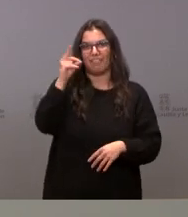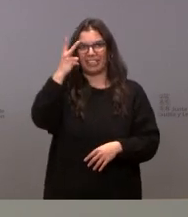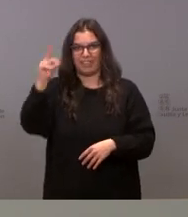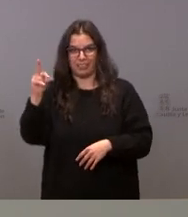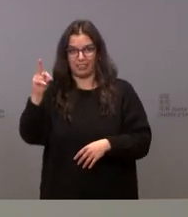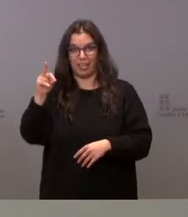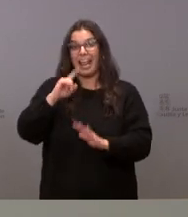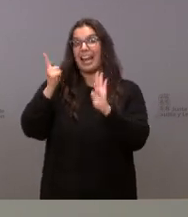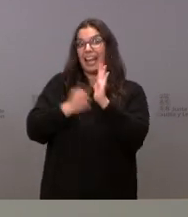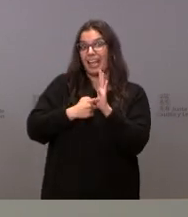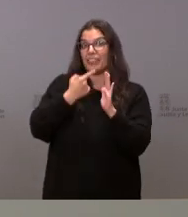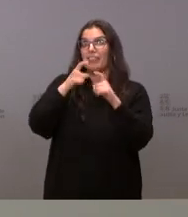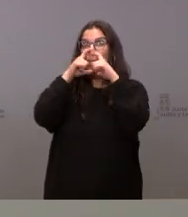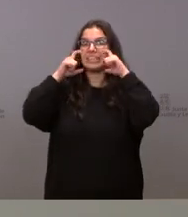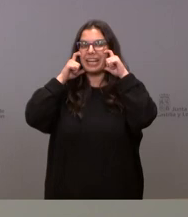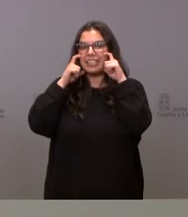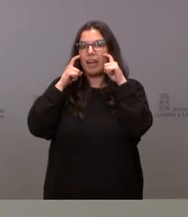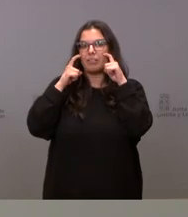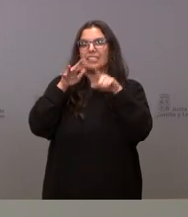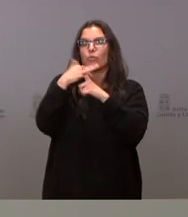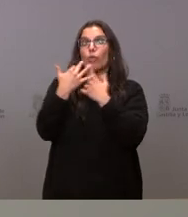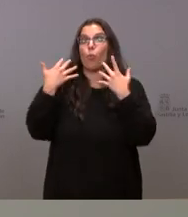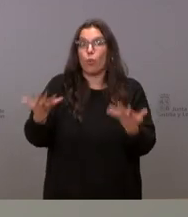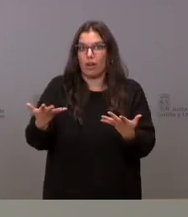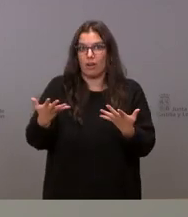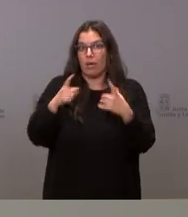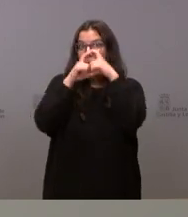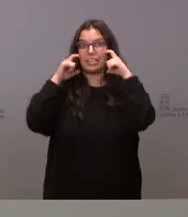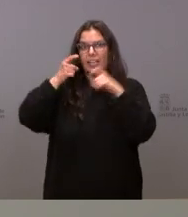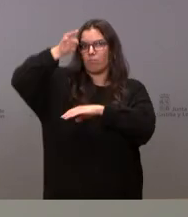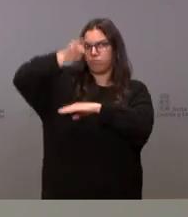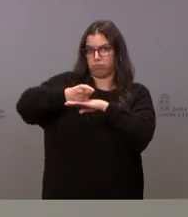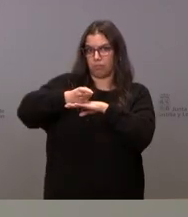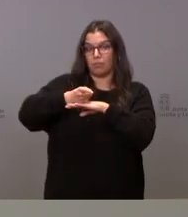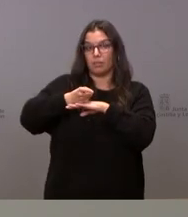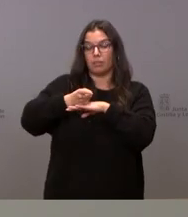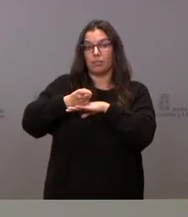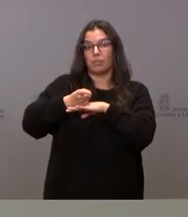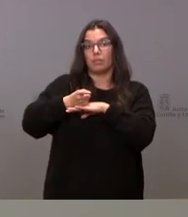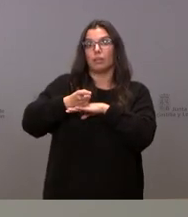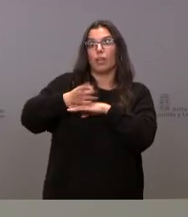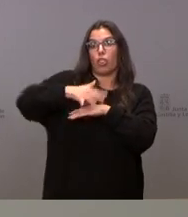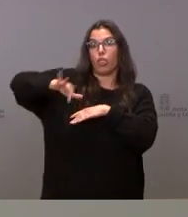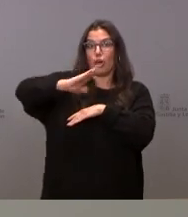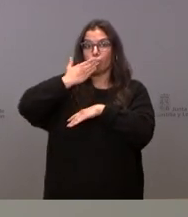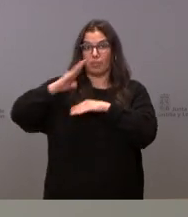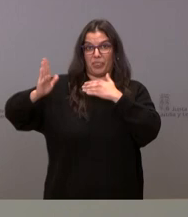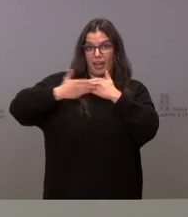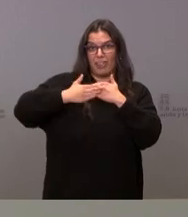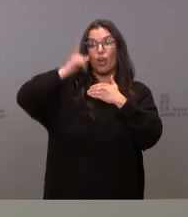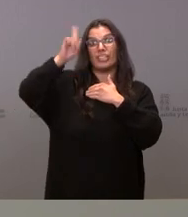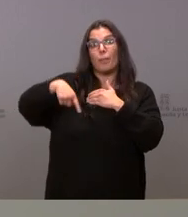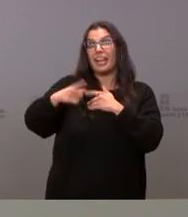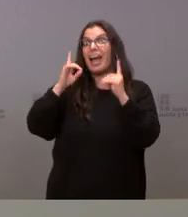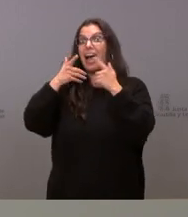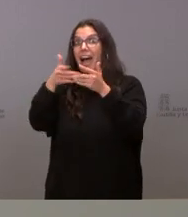cuándo tenemos que utilizar las mascarillas y las mascarillas están indicadas no solamente en espacios cerrados sino en espacios abiertos